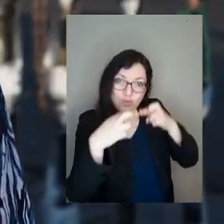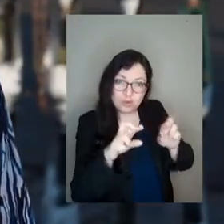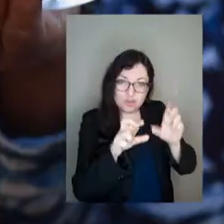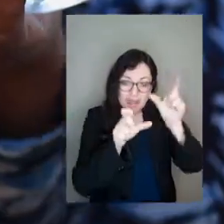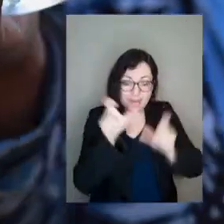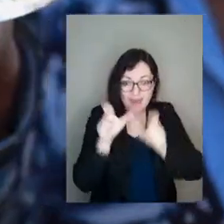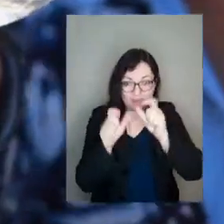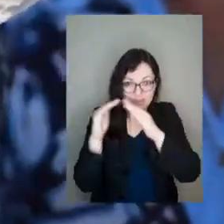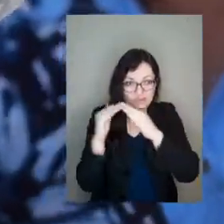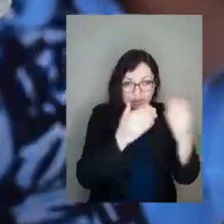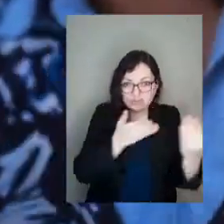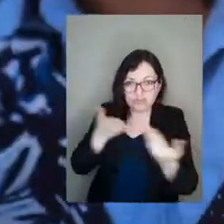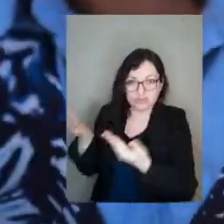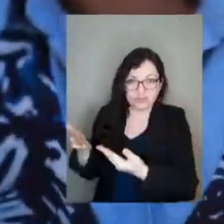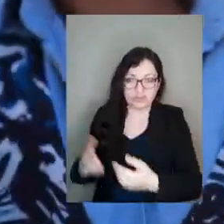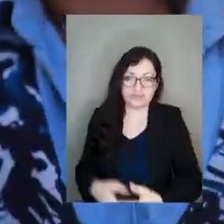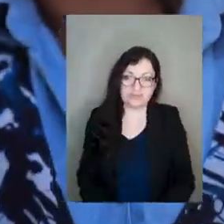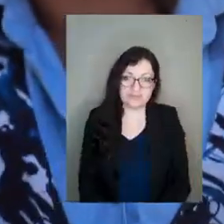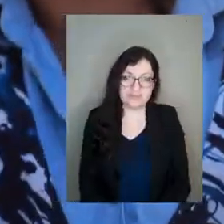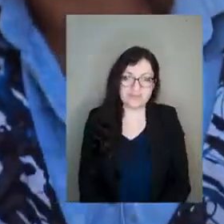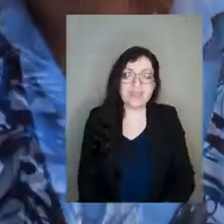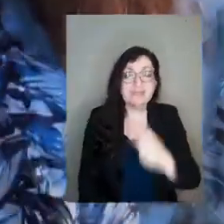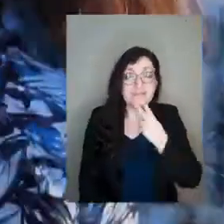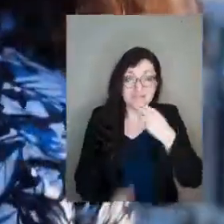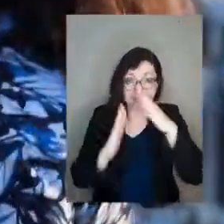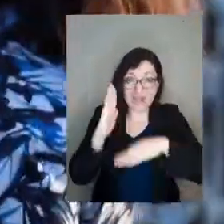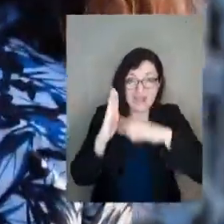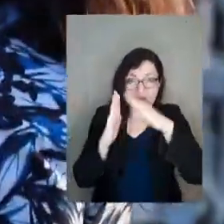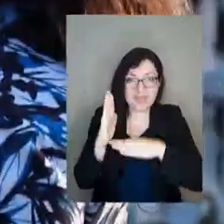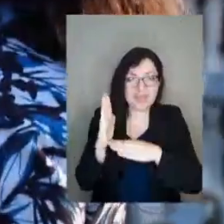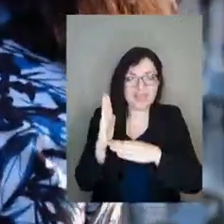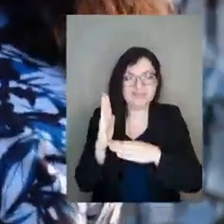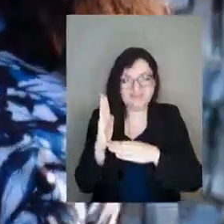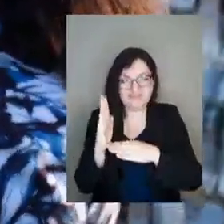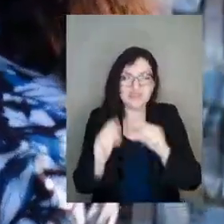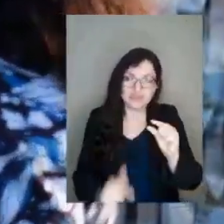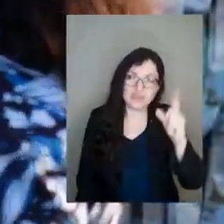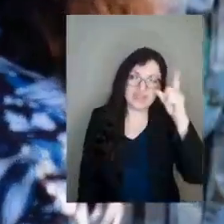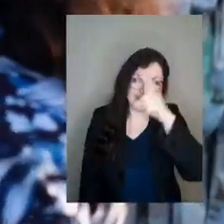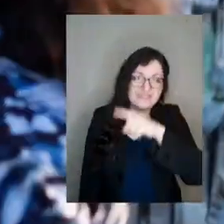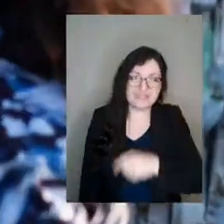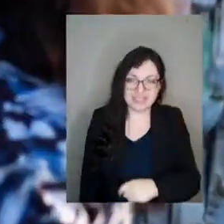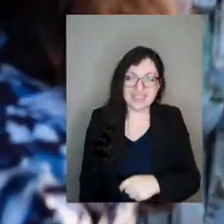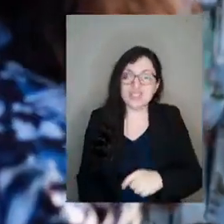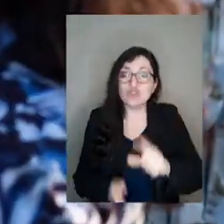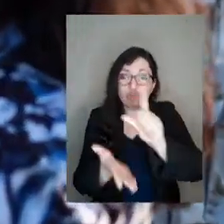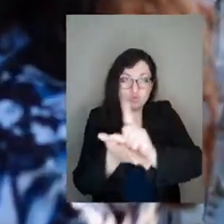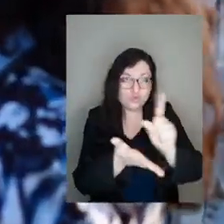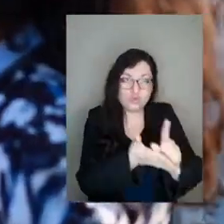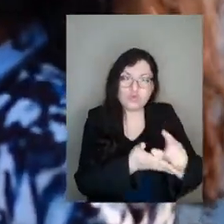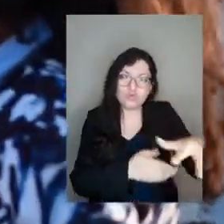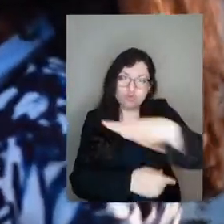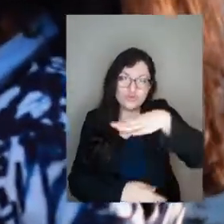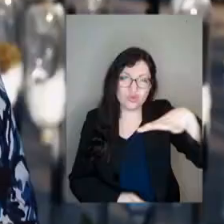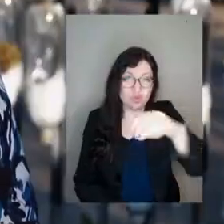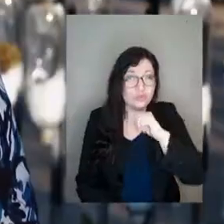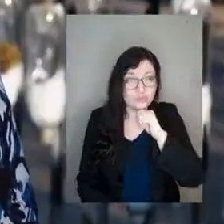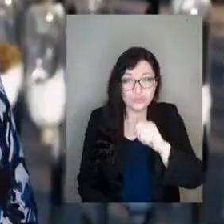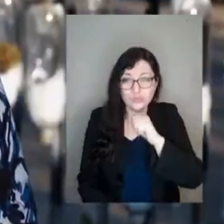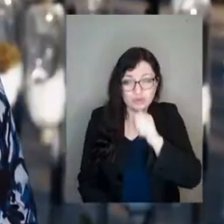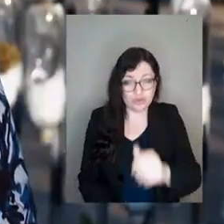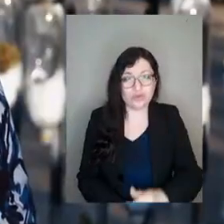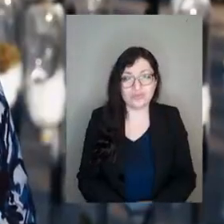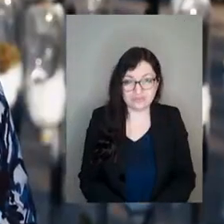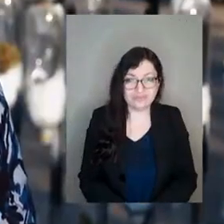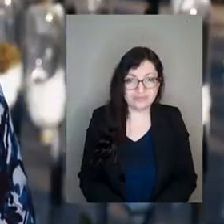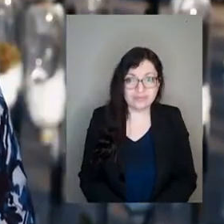vecinos. Mira, vivir en La Pintana es un poco complicado. Son sectores bastante vulnerables. En